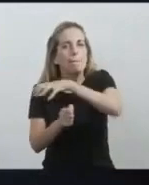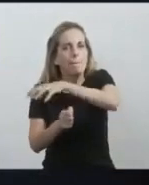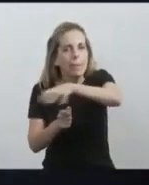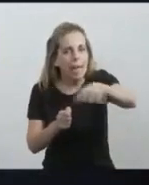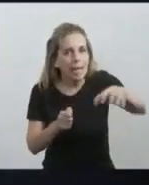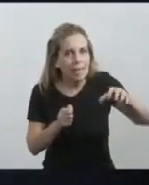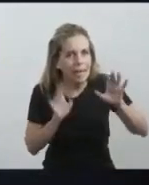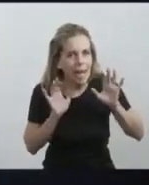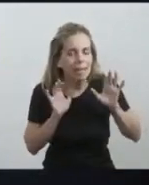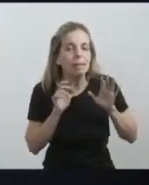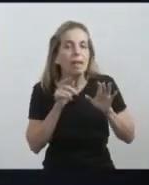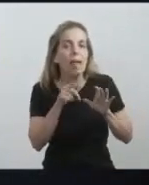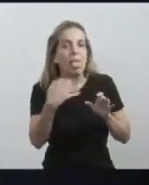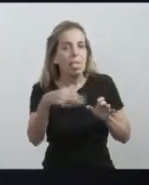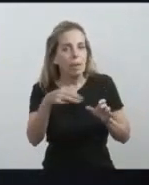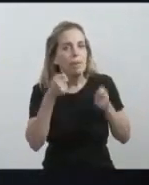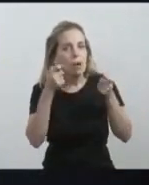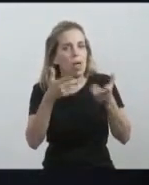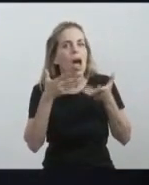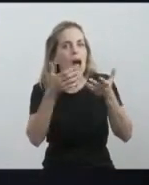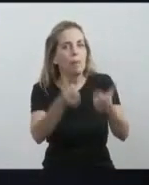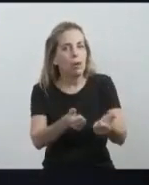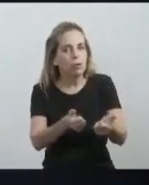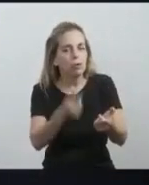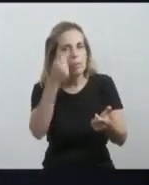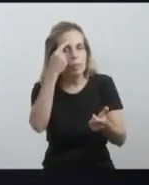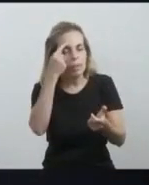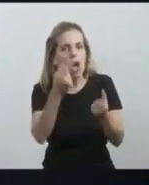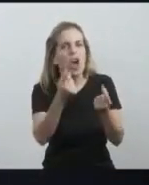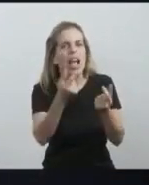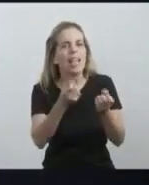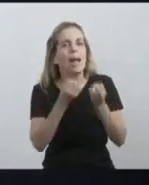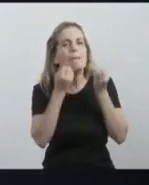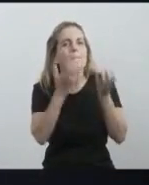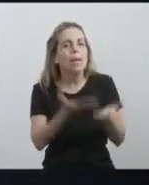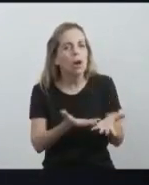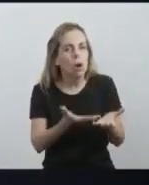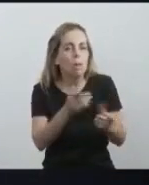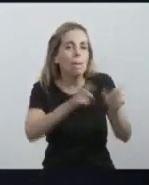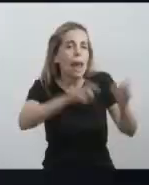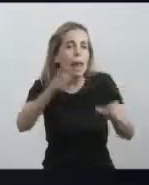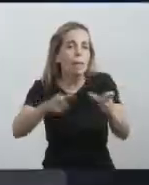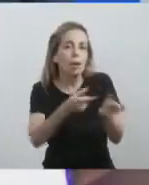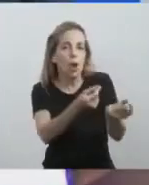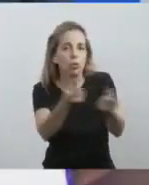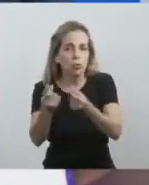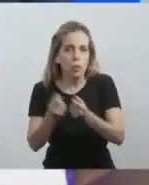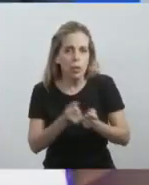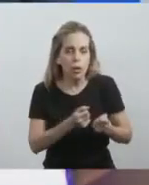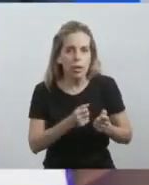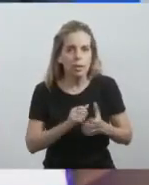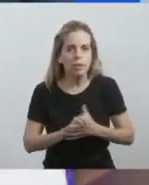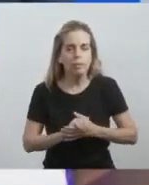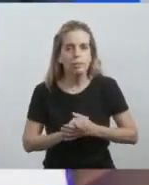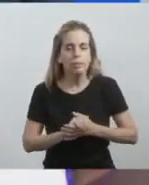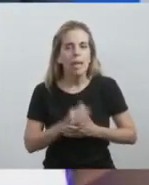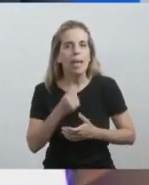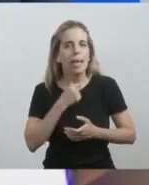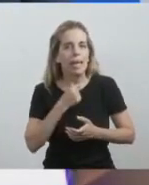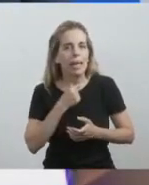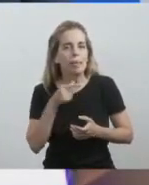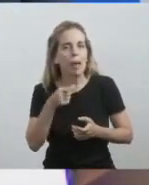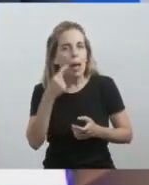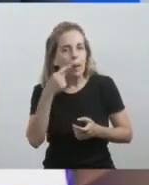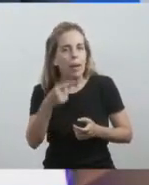de menor valor y de mejor calidad a disposición de todos los consumidores. Deseamos que los